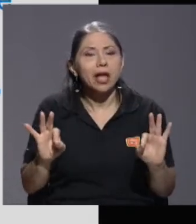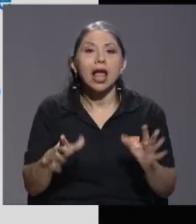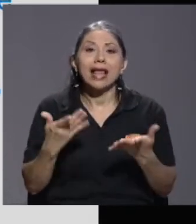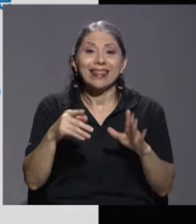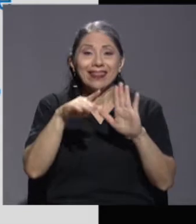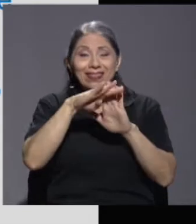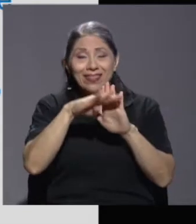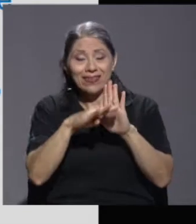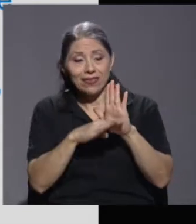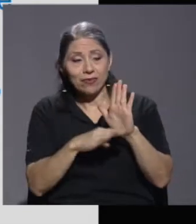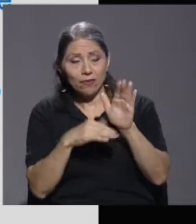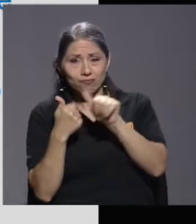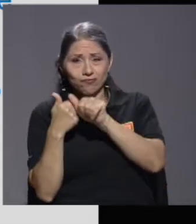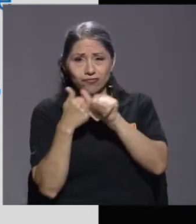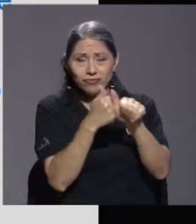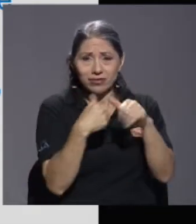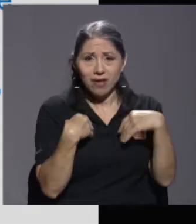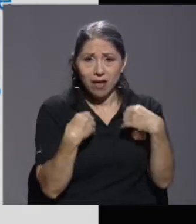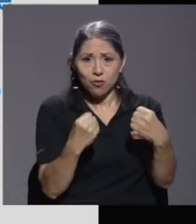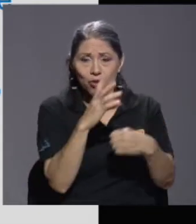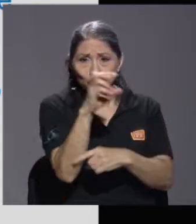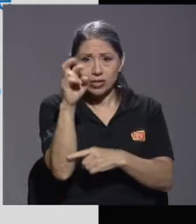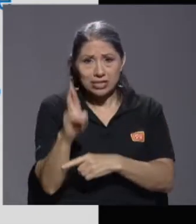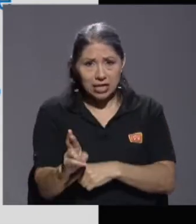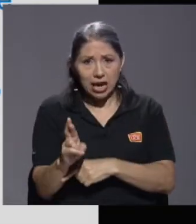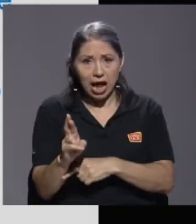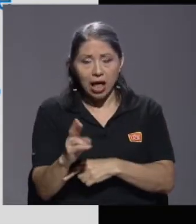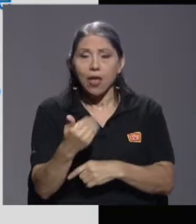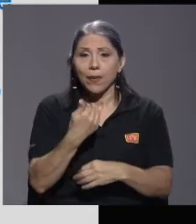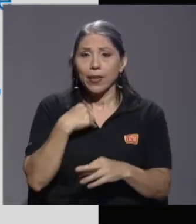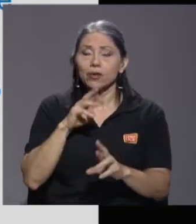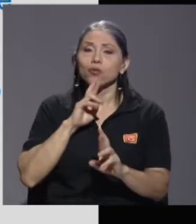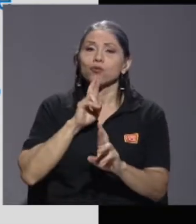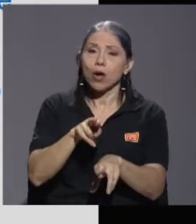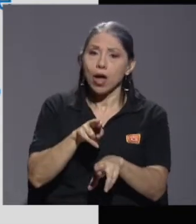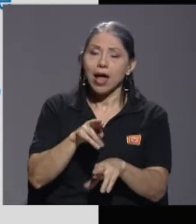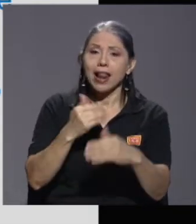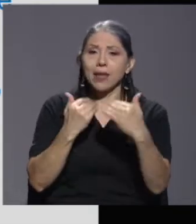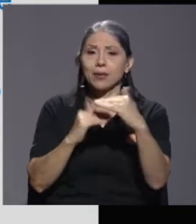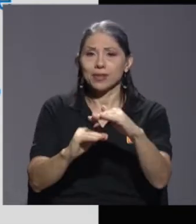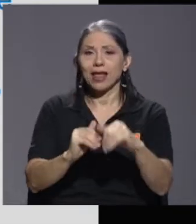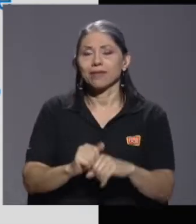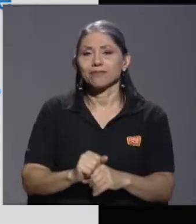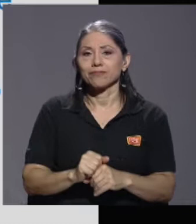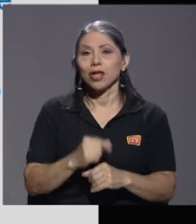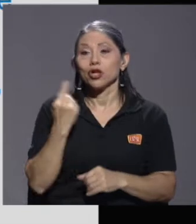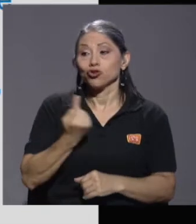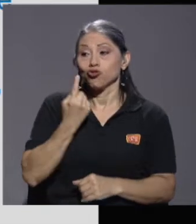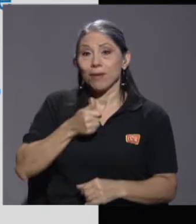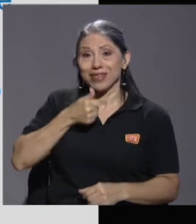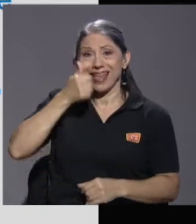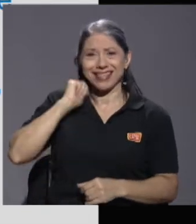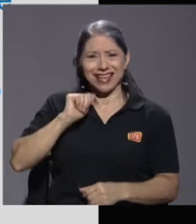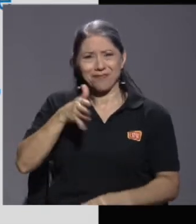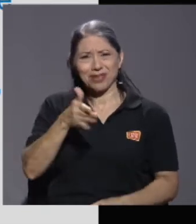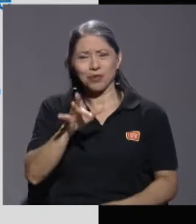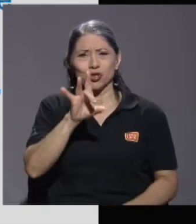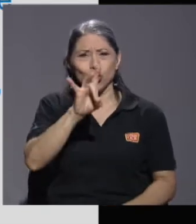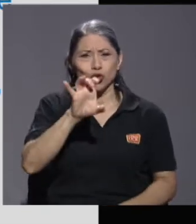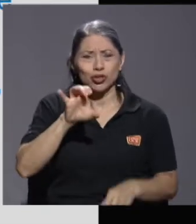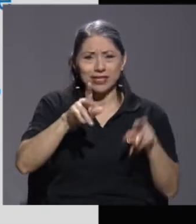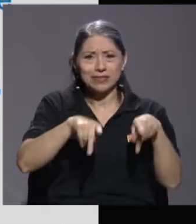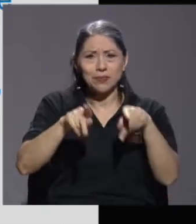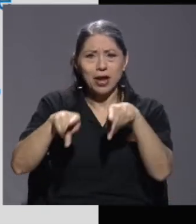sanitarias que se han aplicado en Costa Rica han tenido una efectividad limitada. Solamente ayer hubo aproximadamente 800 y pico